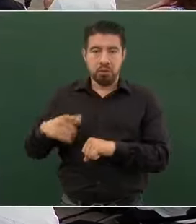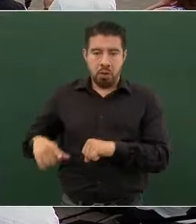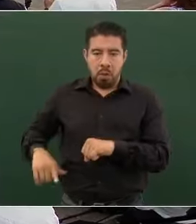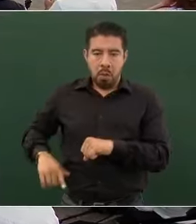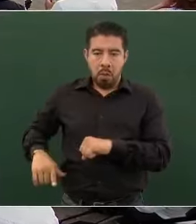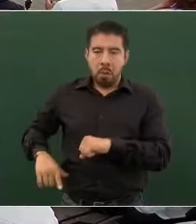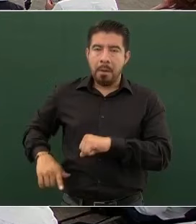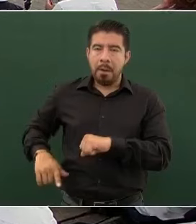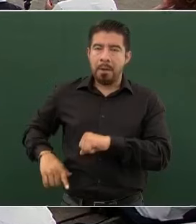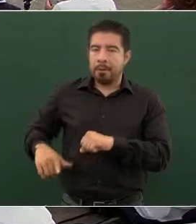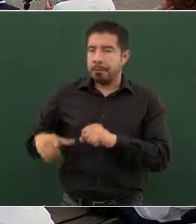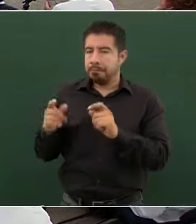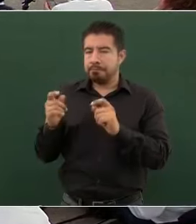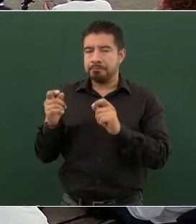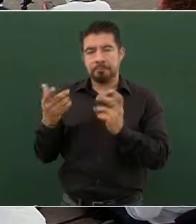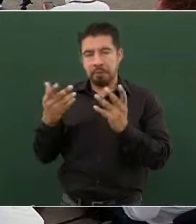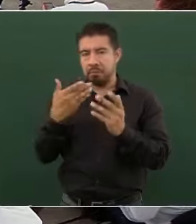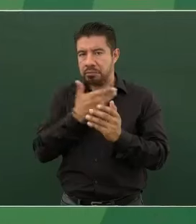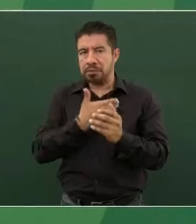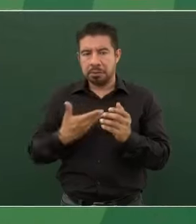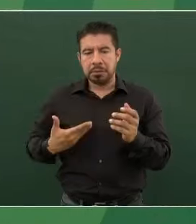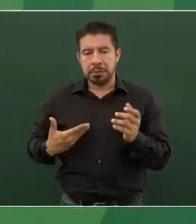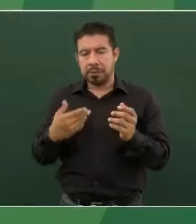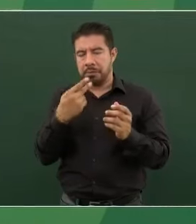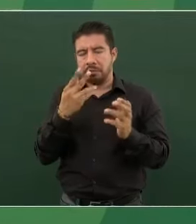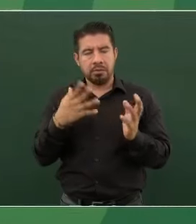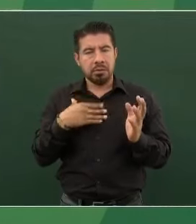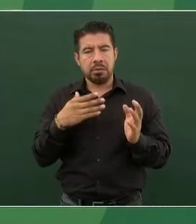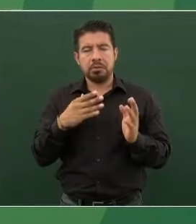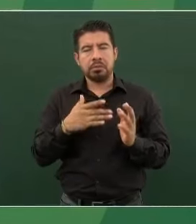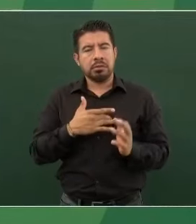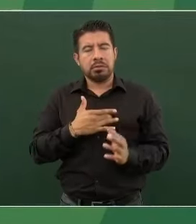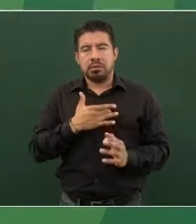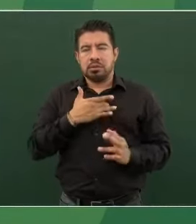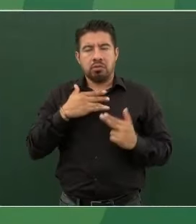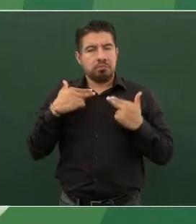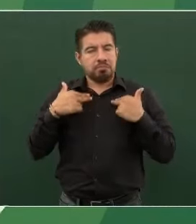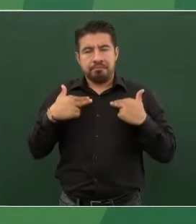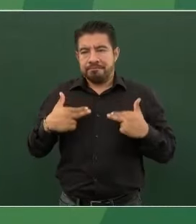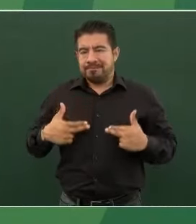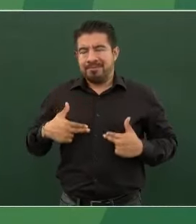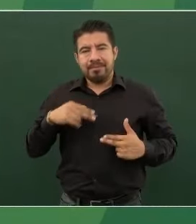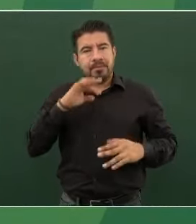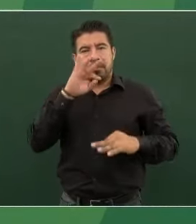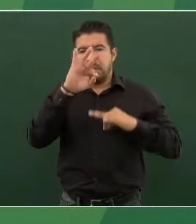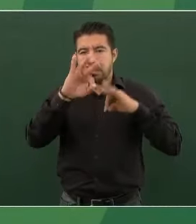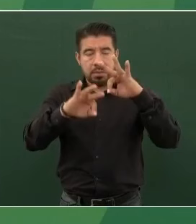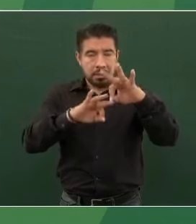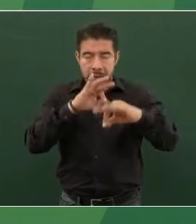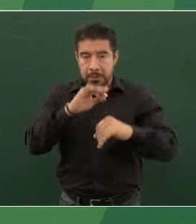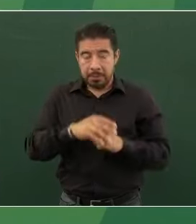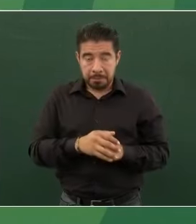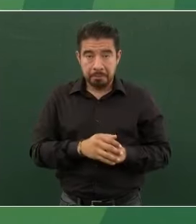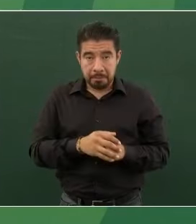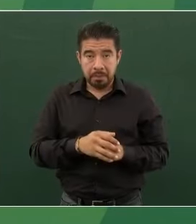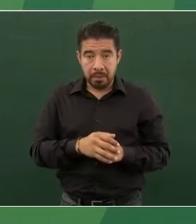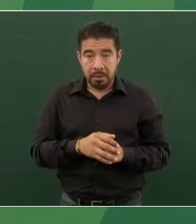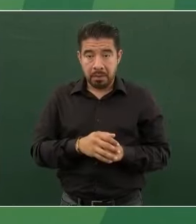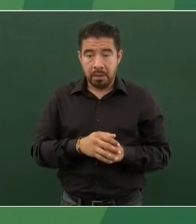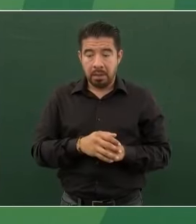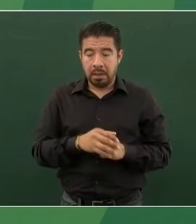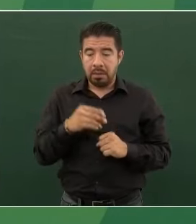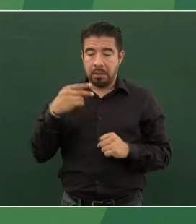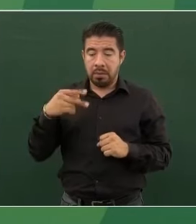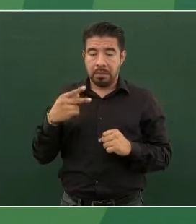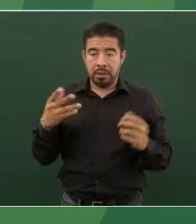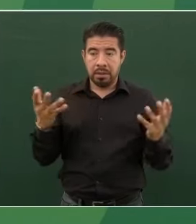es un digno representante